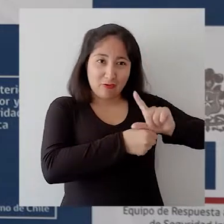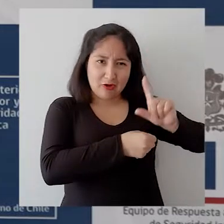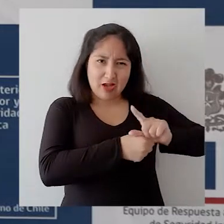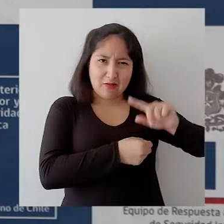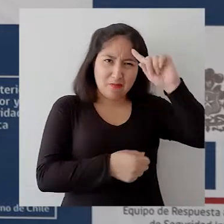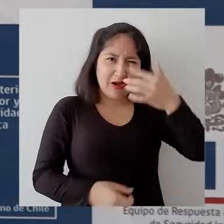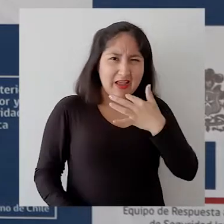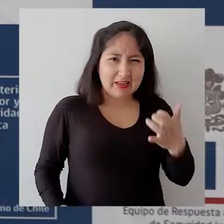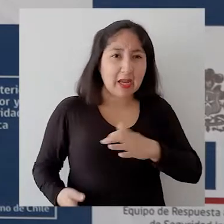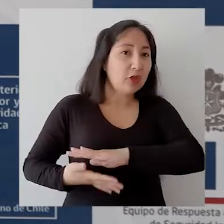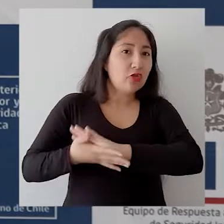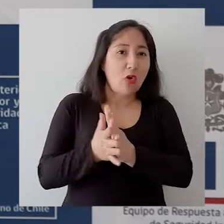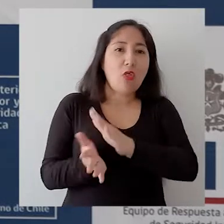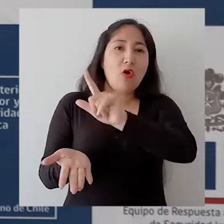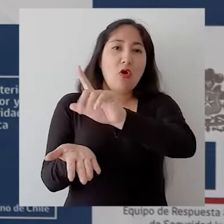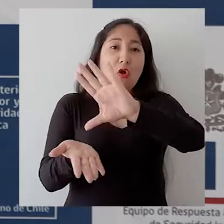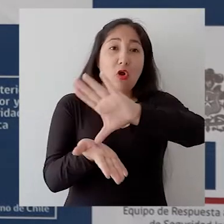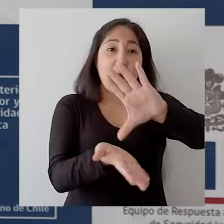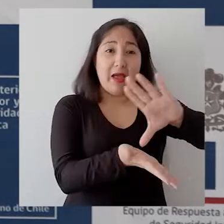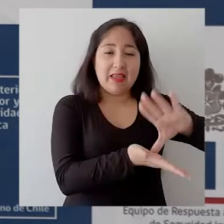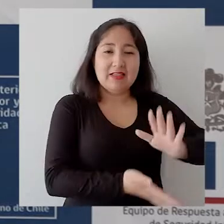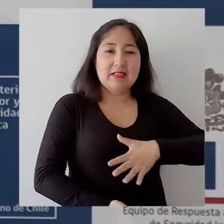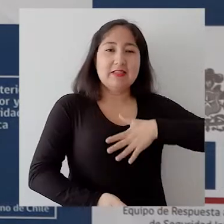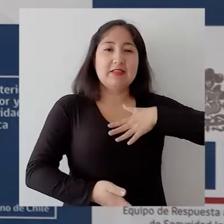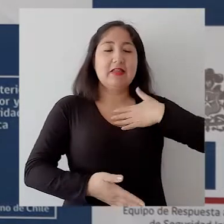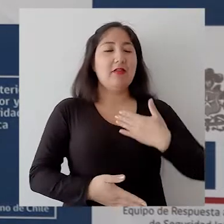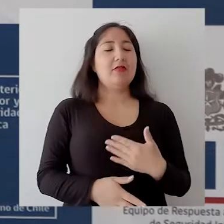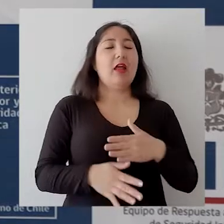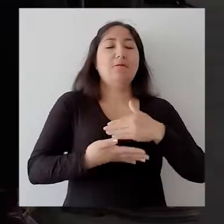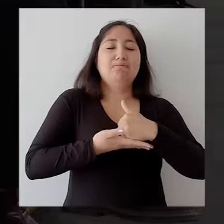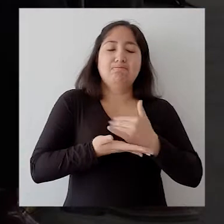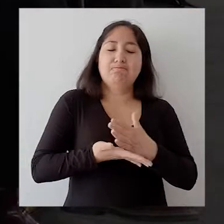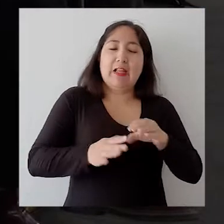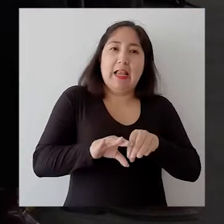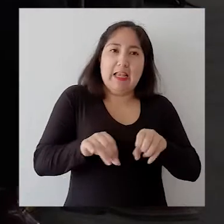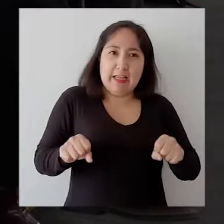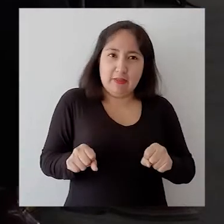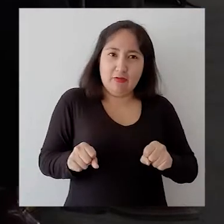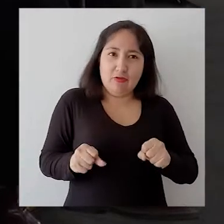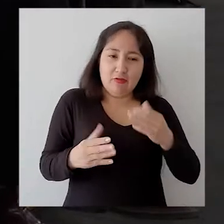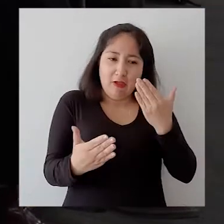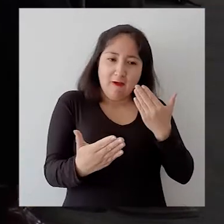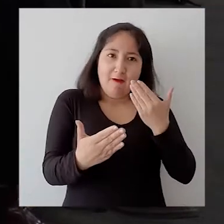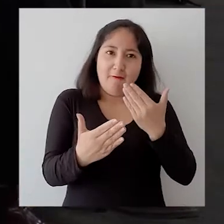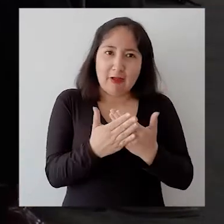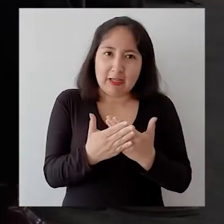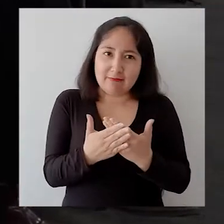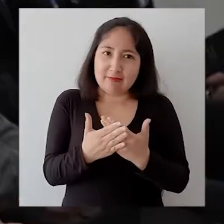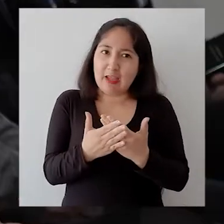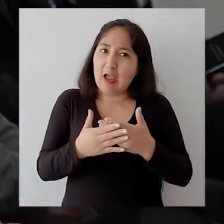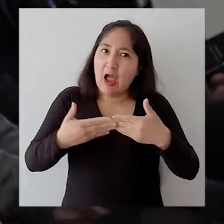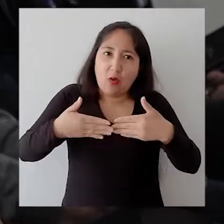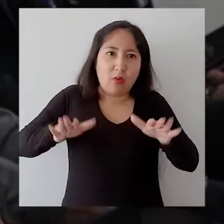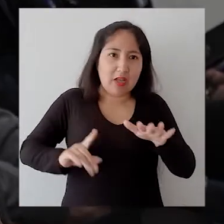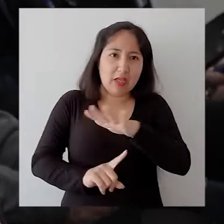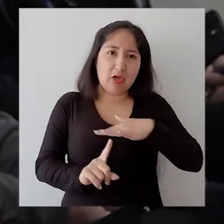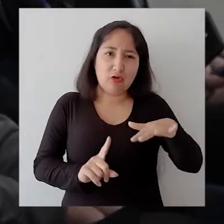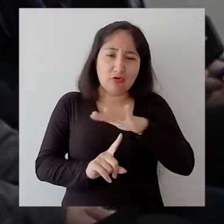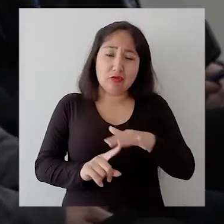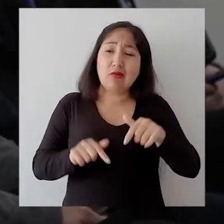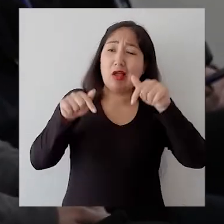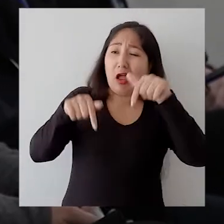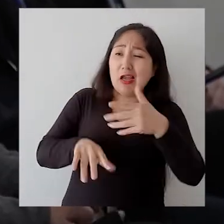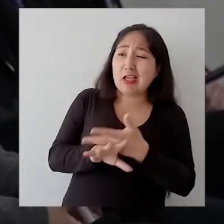para que los países estén mejor preparados ante amenazas. Hay un nivel hoy día que se sobreexplota, que tiene que ver con la